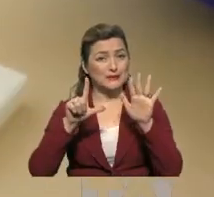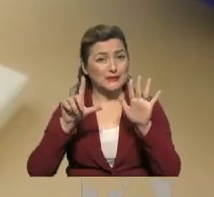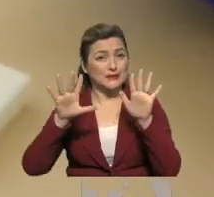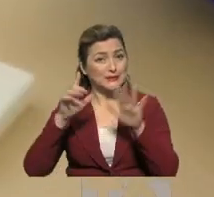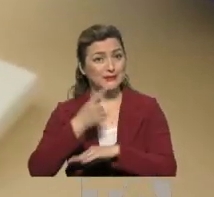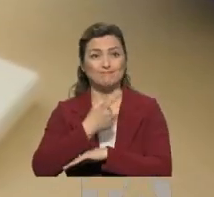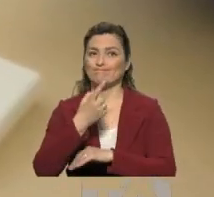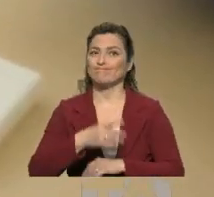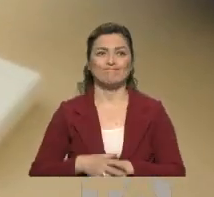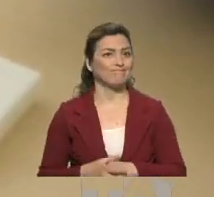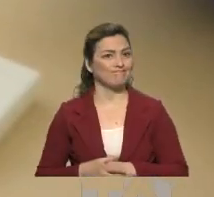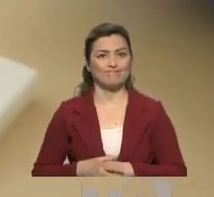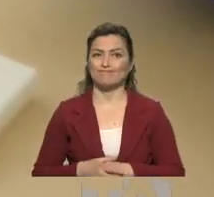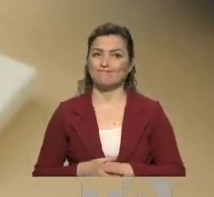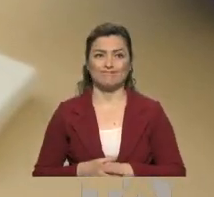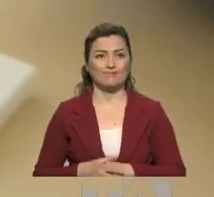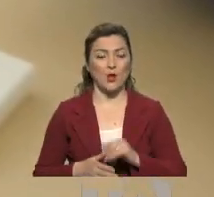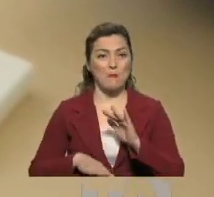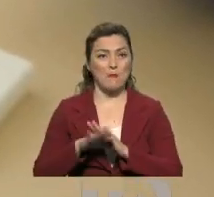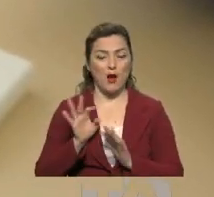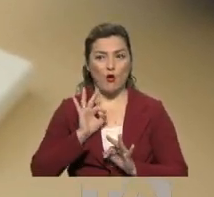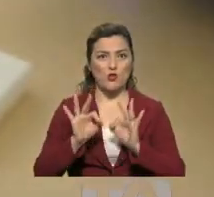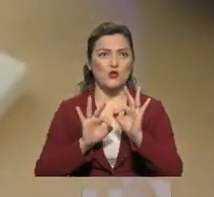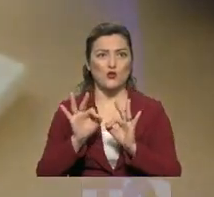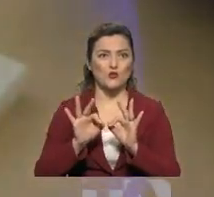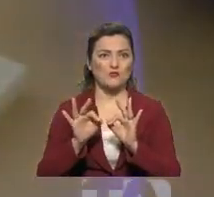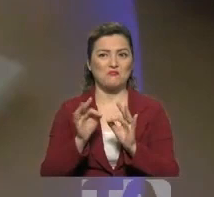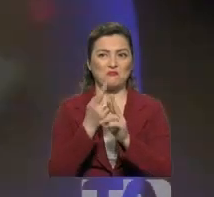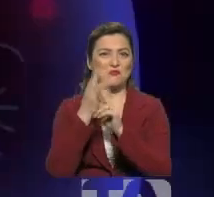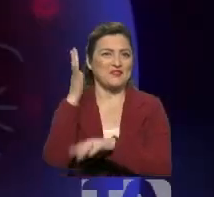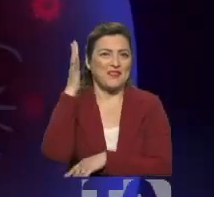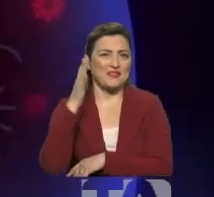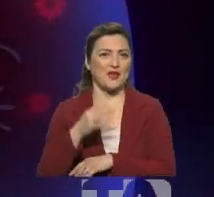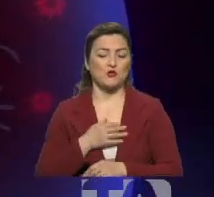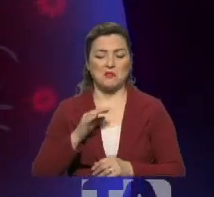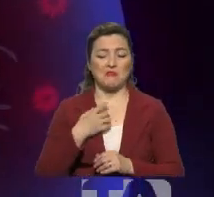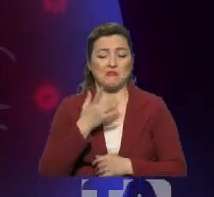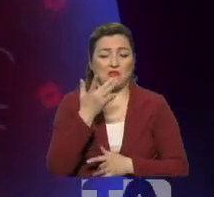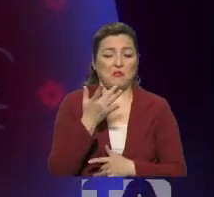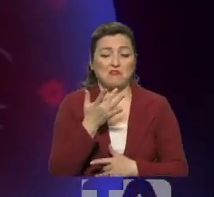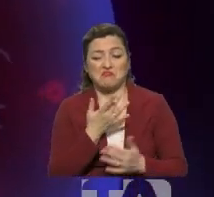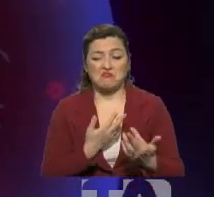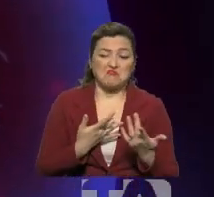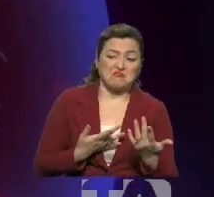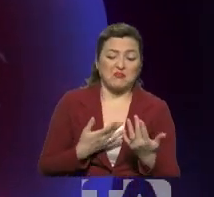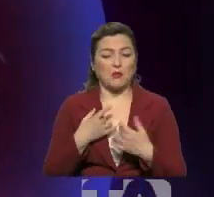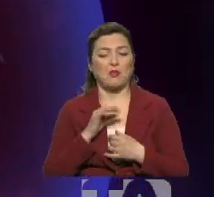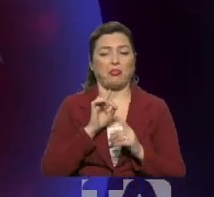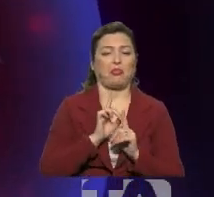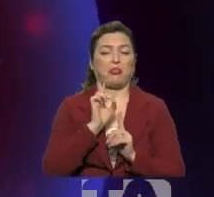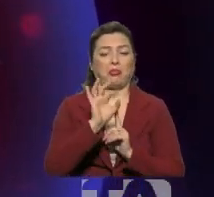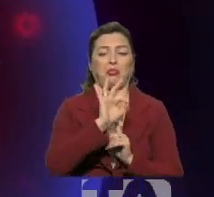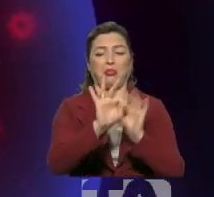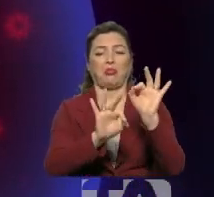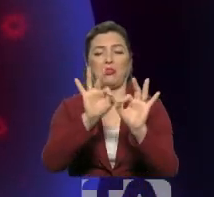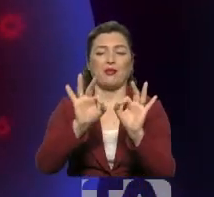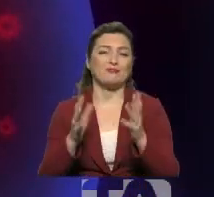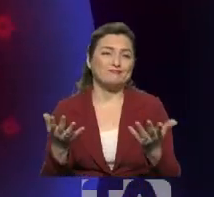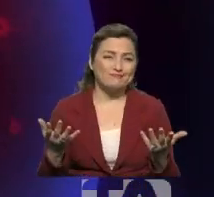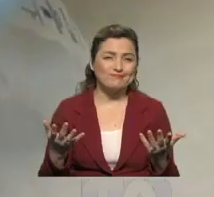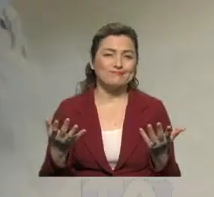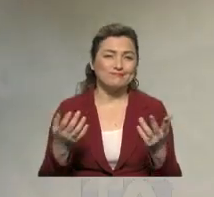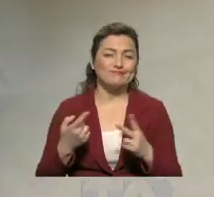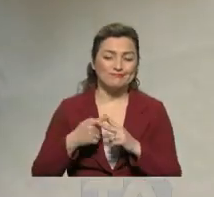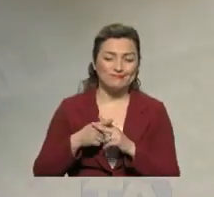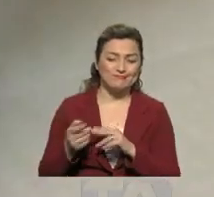diez días, es decir, cuando usted es más contagioso. Por lo tanto, la enfermedad tiene una historia natural muy clara, la conocemos nosotros desde